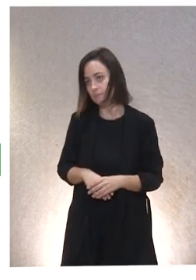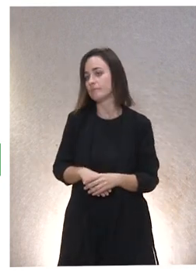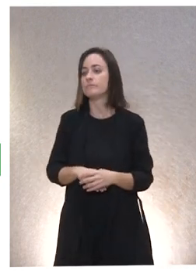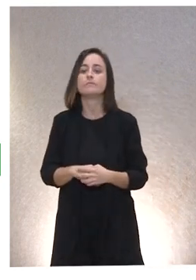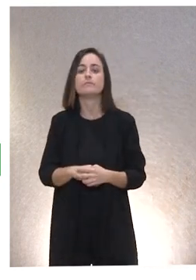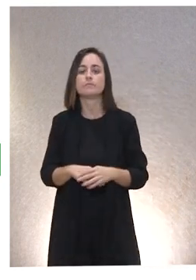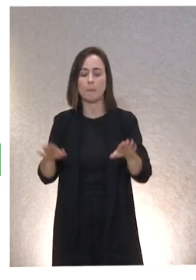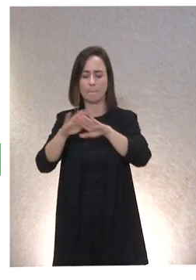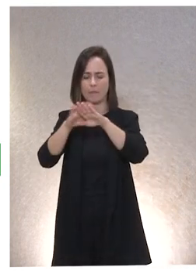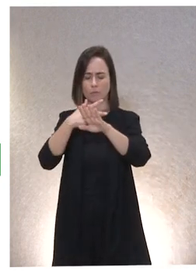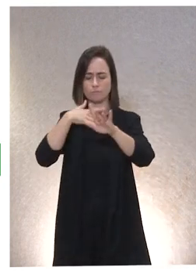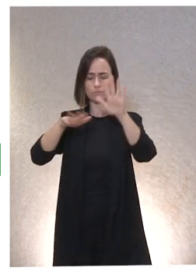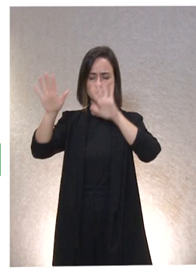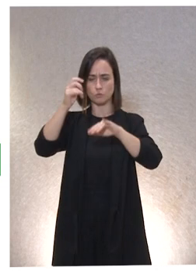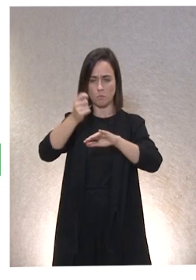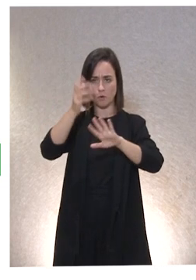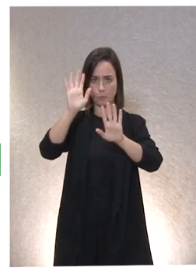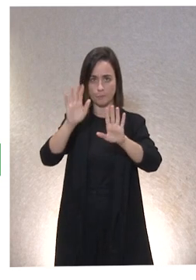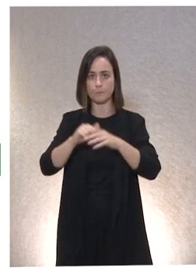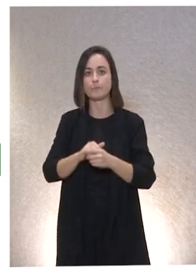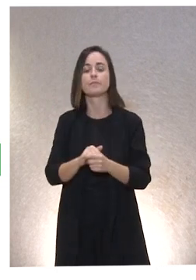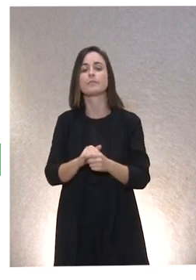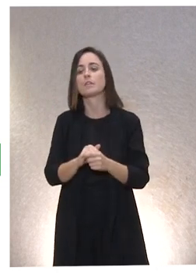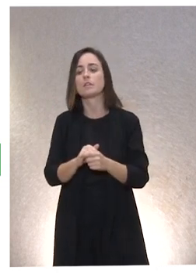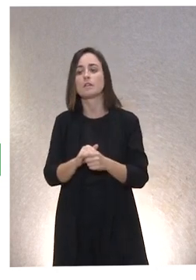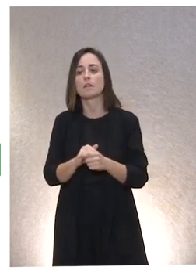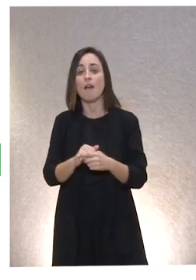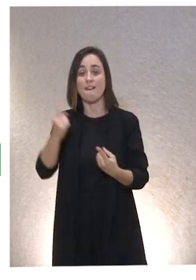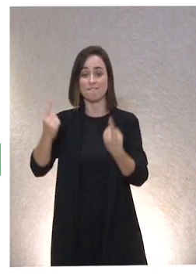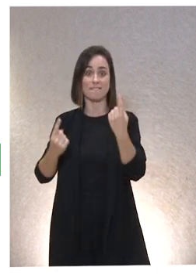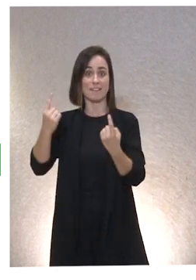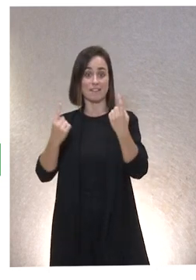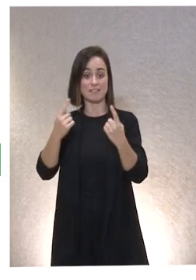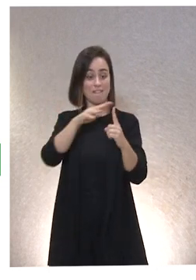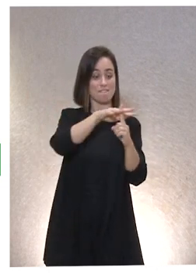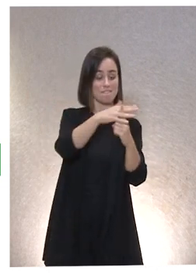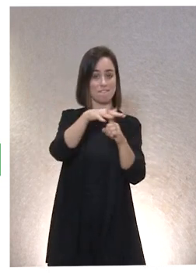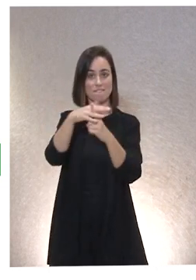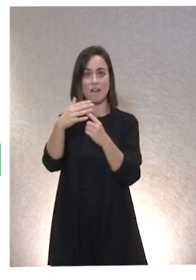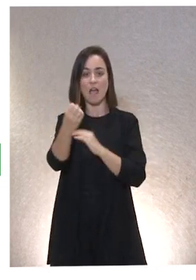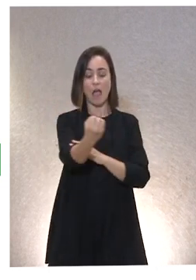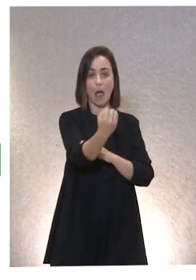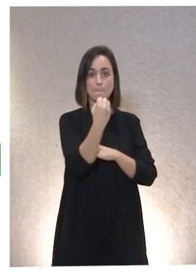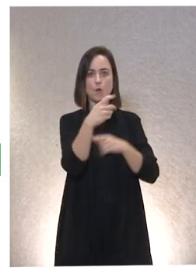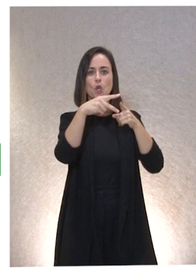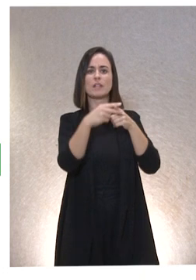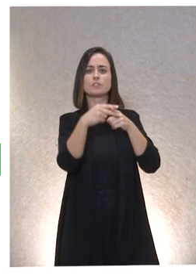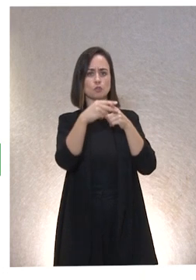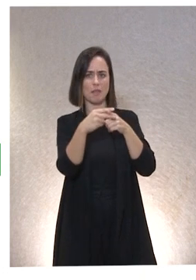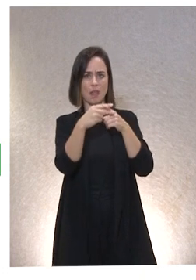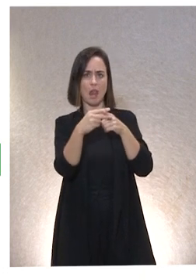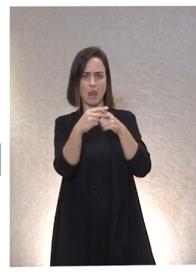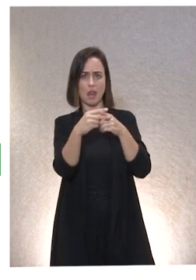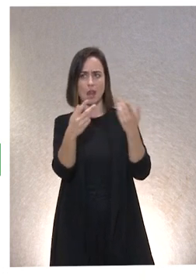no, perdón, me he liado un poquito. Tenemos a veces, digamos, apoyos instrumentales que me lo dan